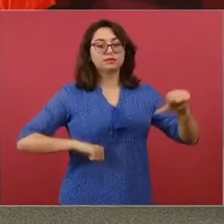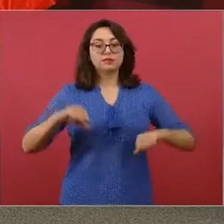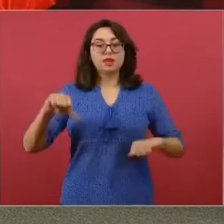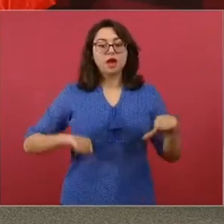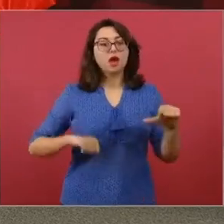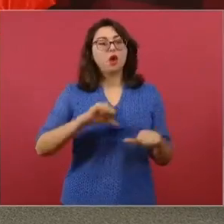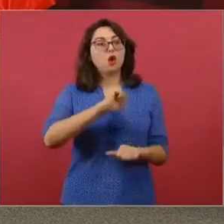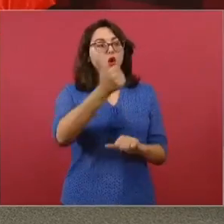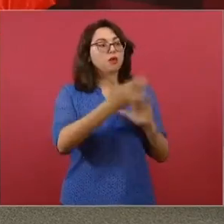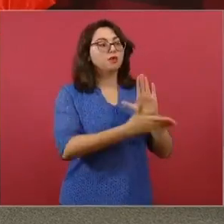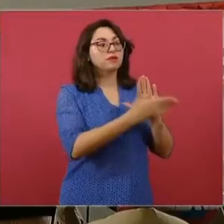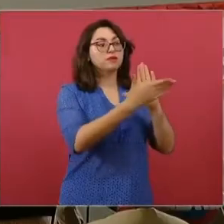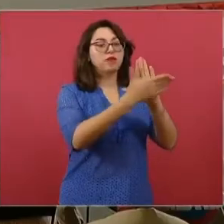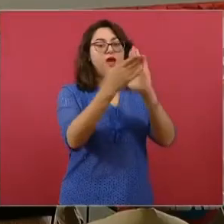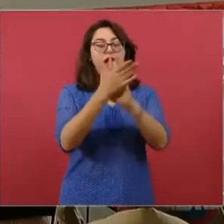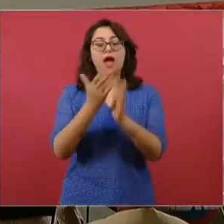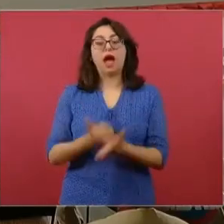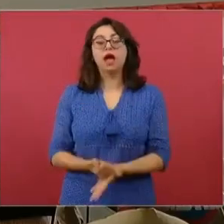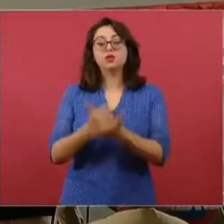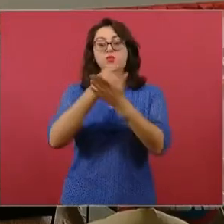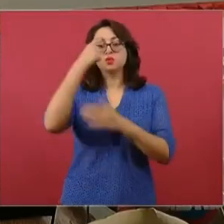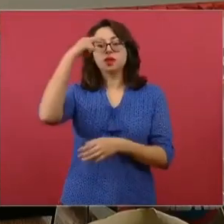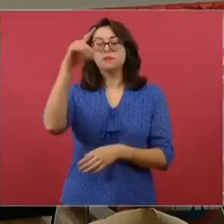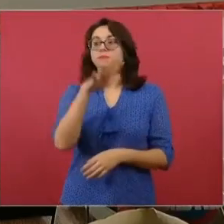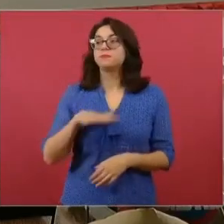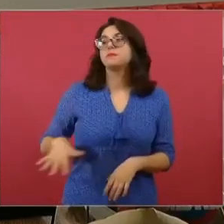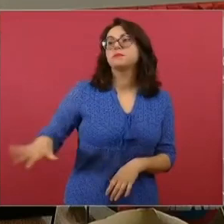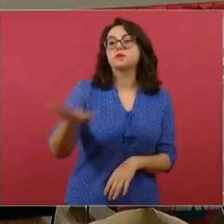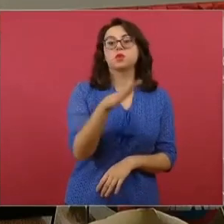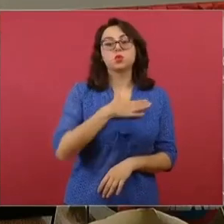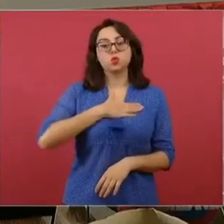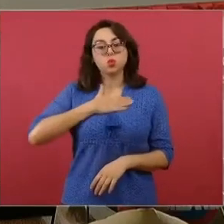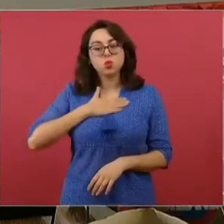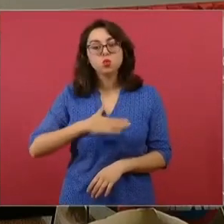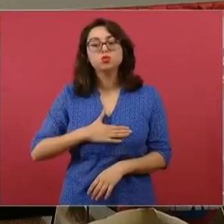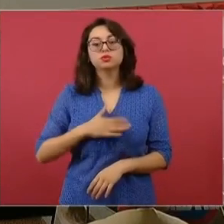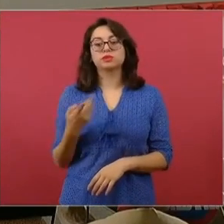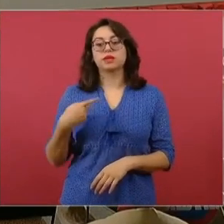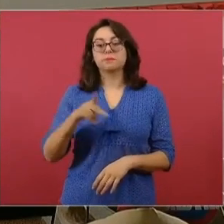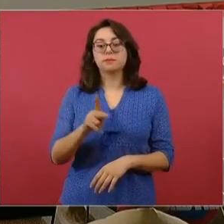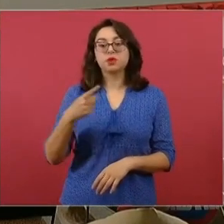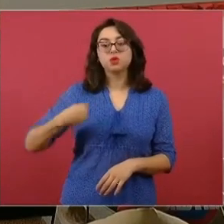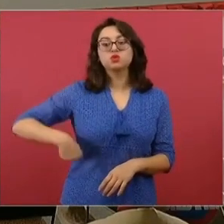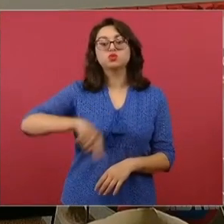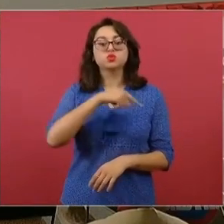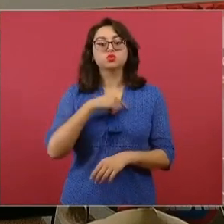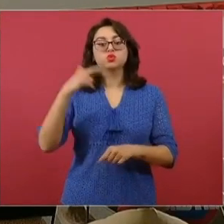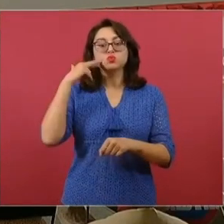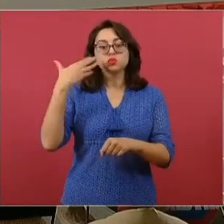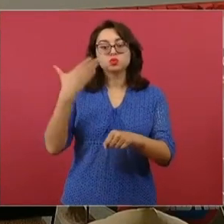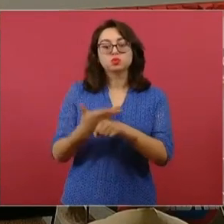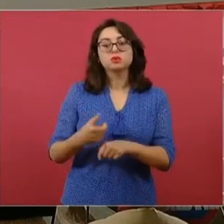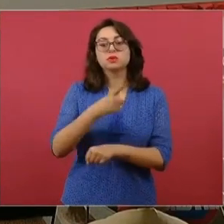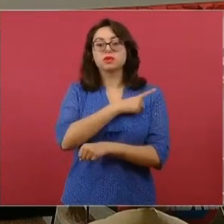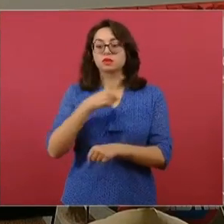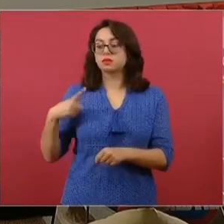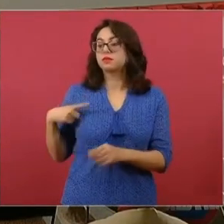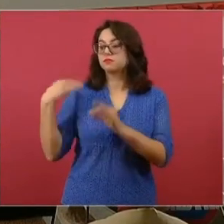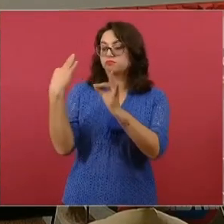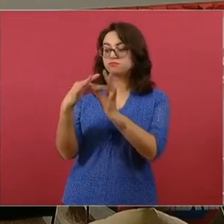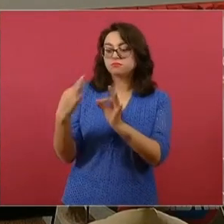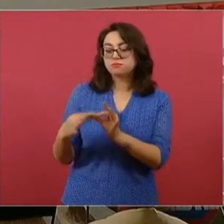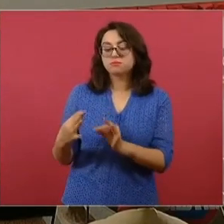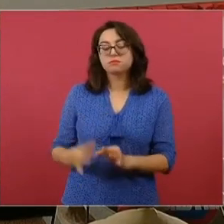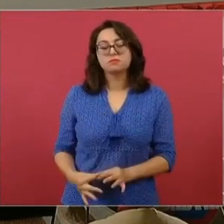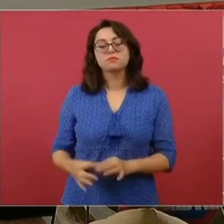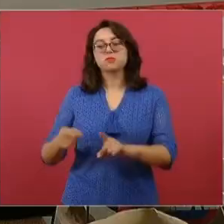está en nosotros, en quienes tenemos responsabilidad de gobierno, saber aplicar las políticas públicas necesarias para poder cumplir el sueño de